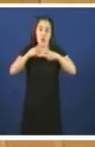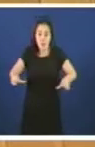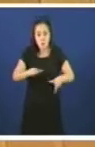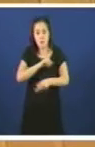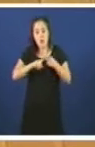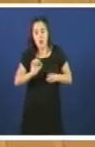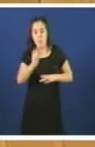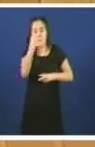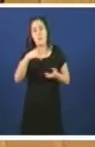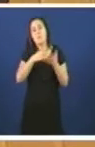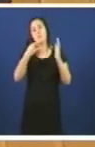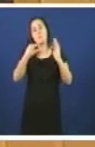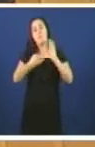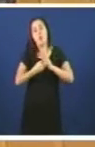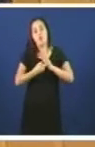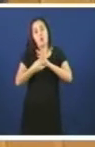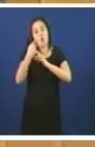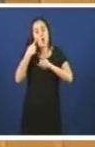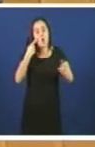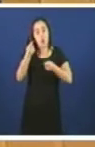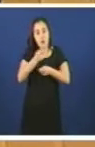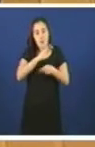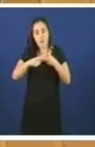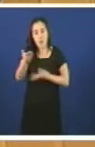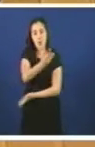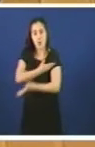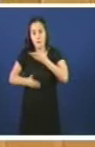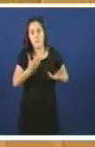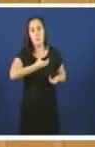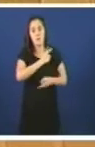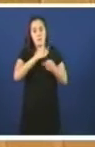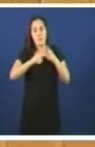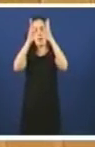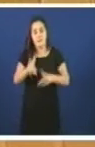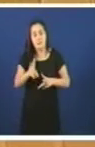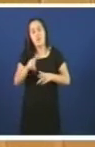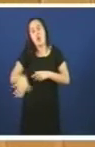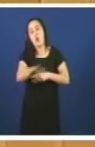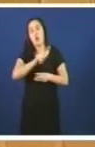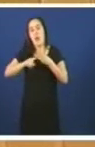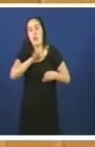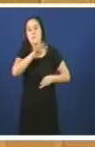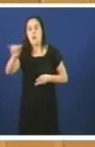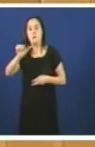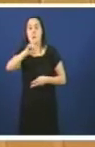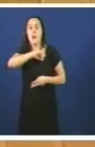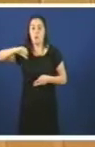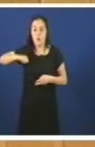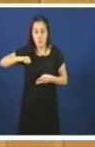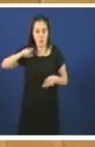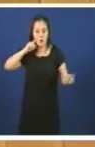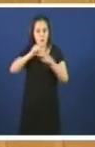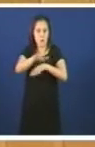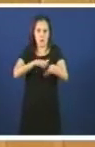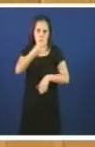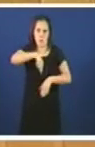coordinación, cooperación e colaboración entre municipios, entre administración local e autonómica en materia de dinamización da nosa lingua.